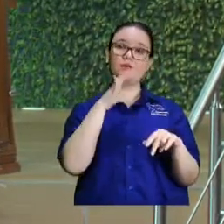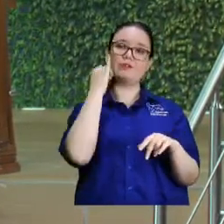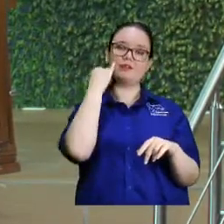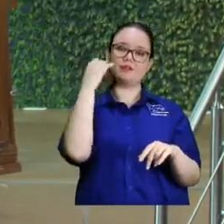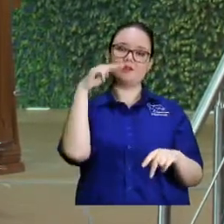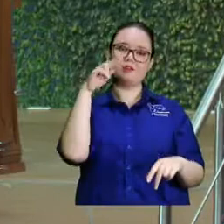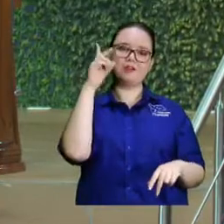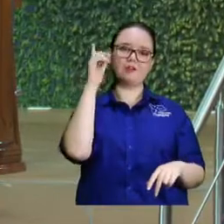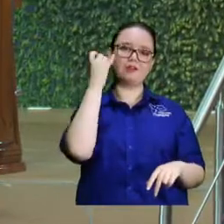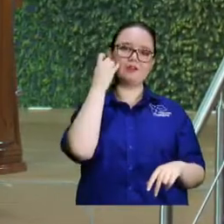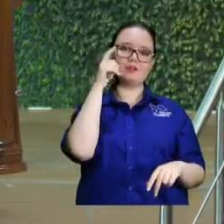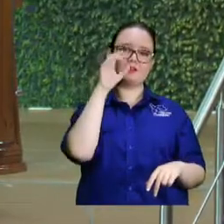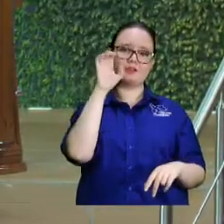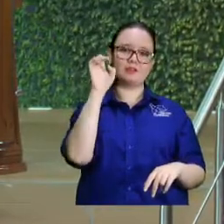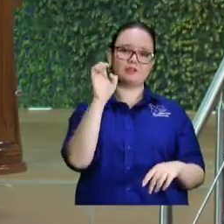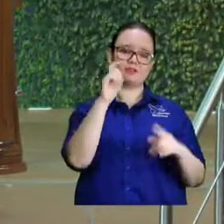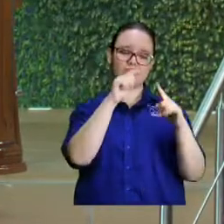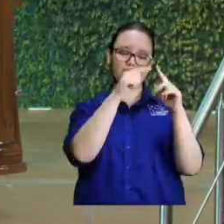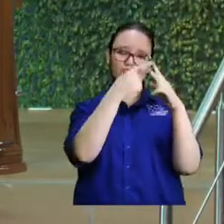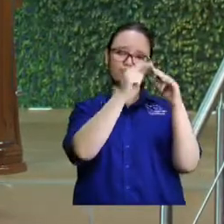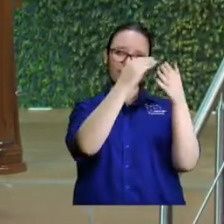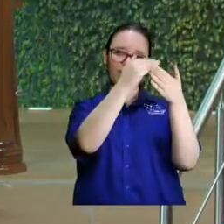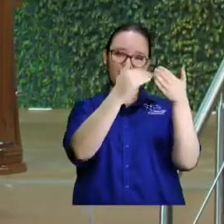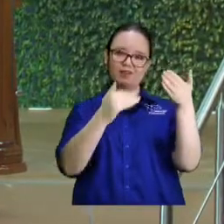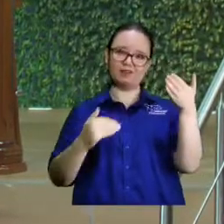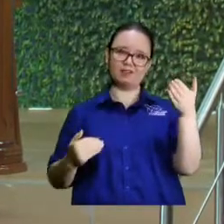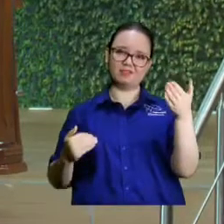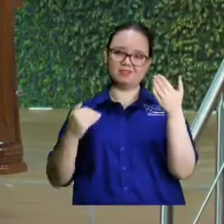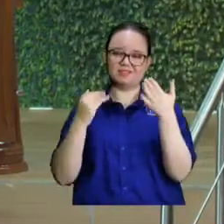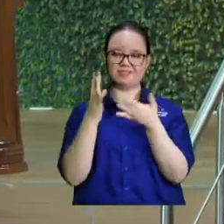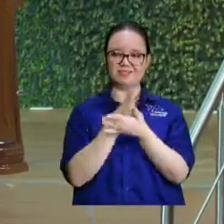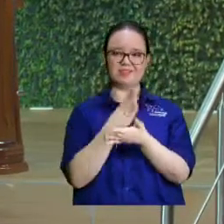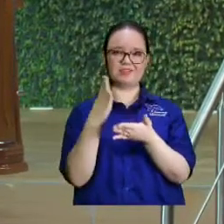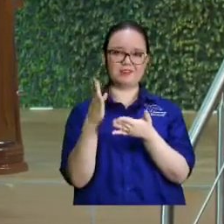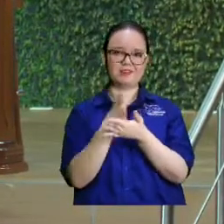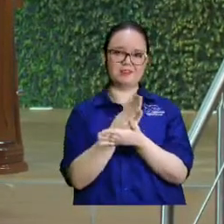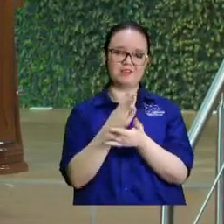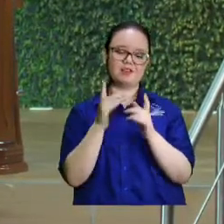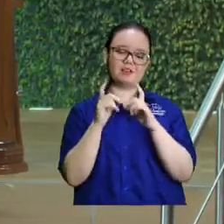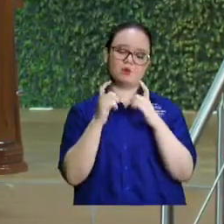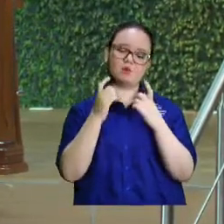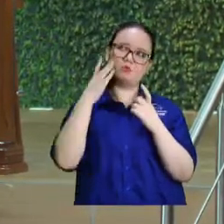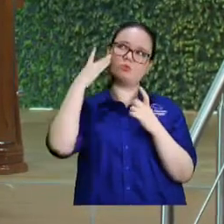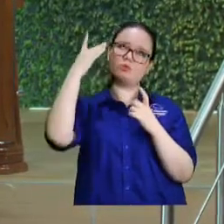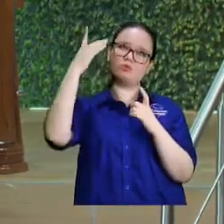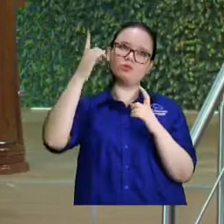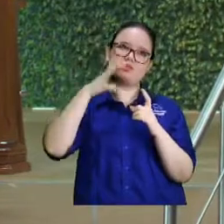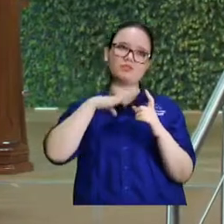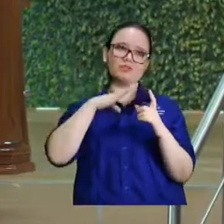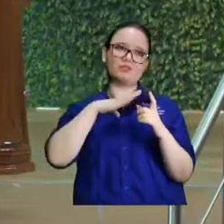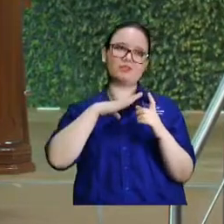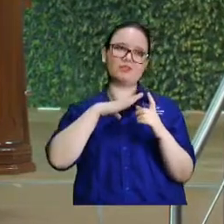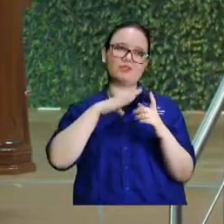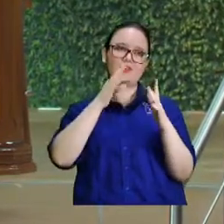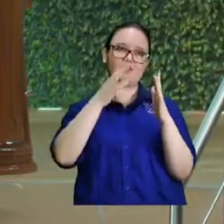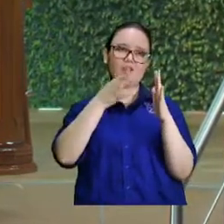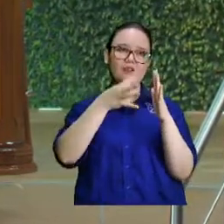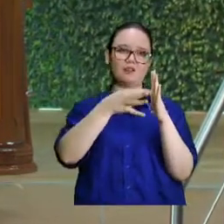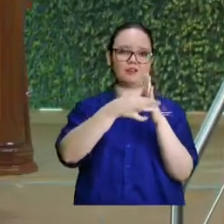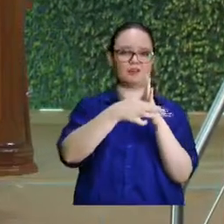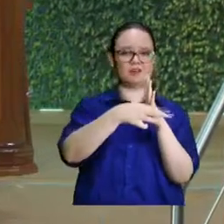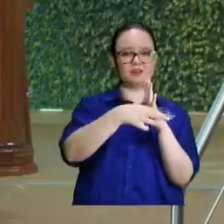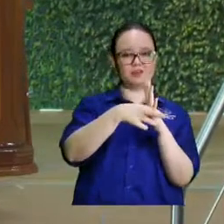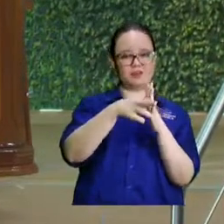vi perfectamente cómo tenía Dios repetidas oportunidades, un mensaje encriptado en el índice de nuestra